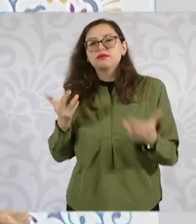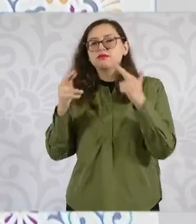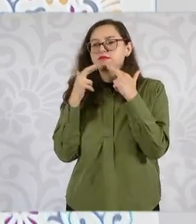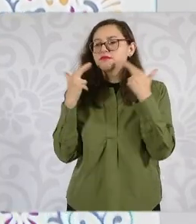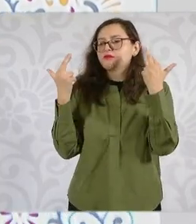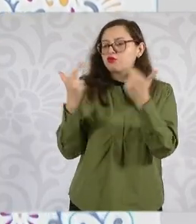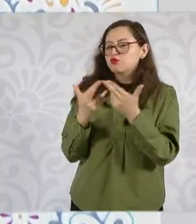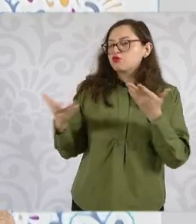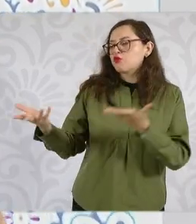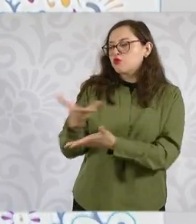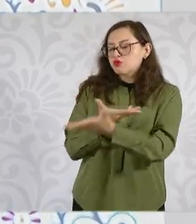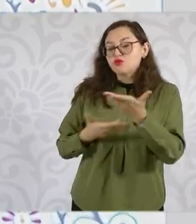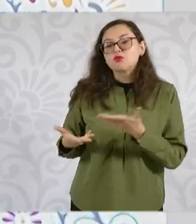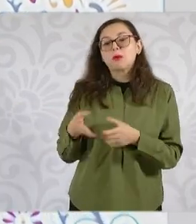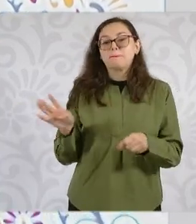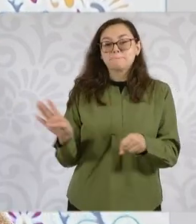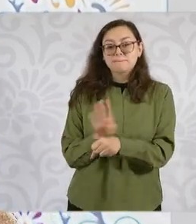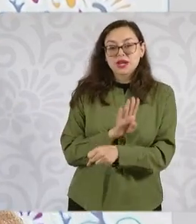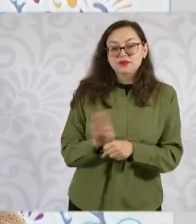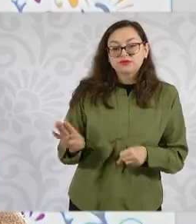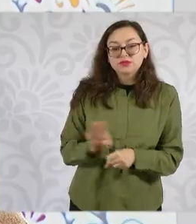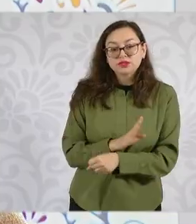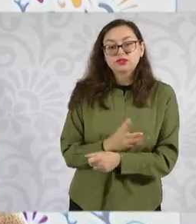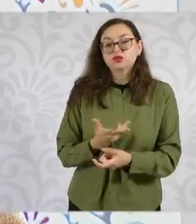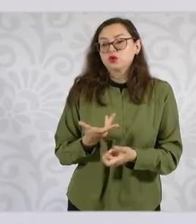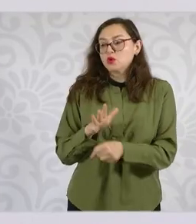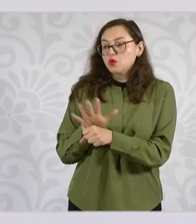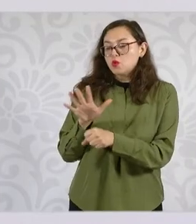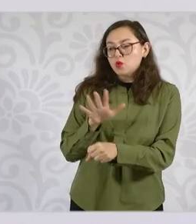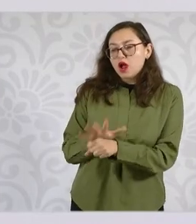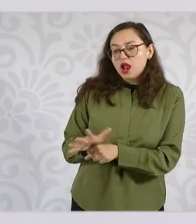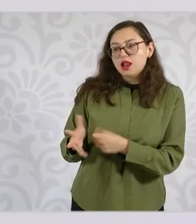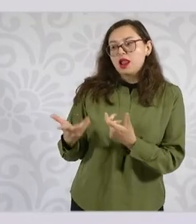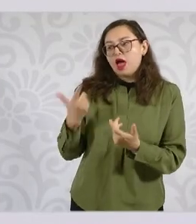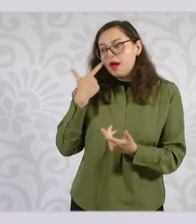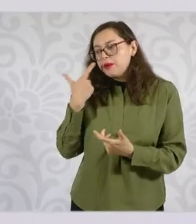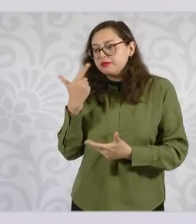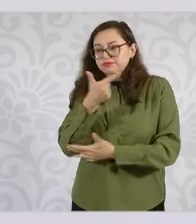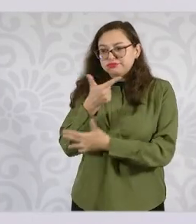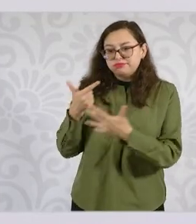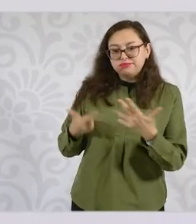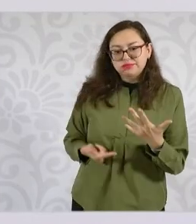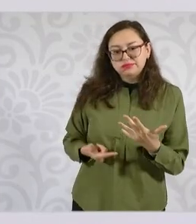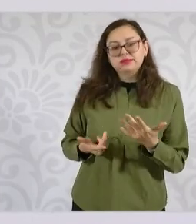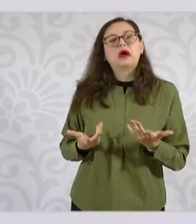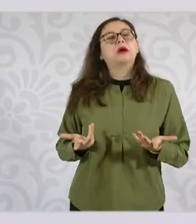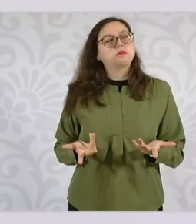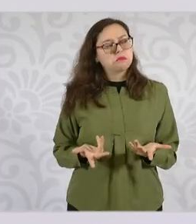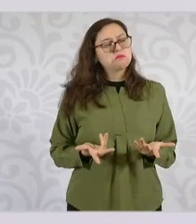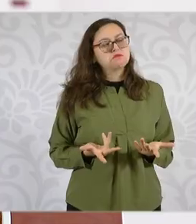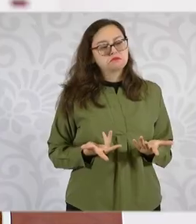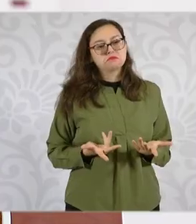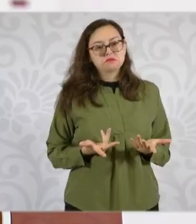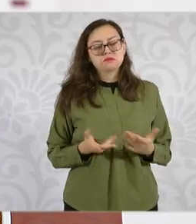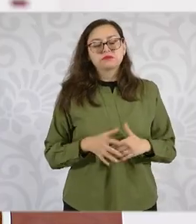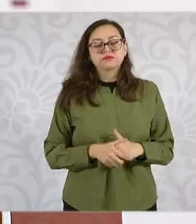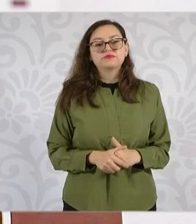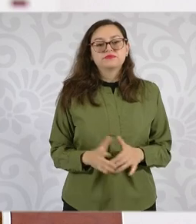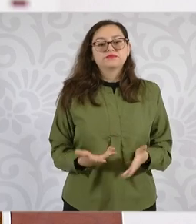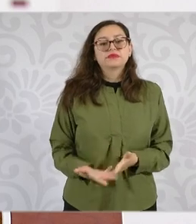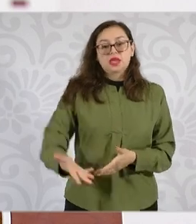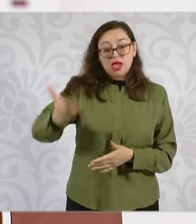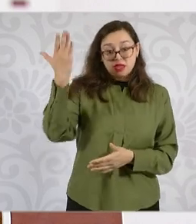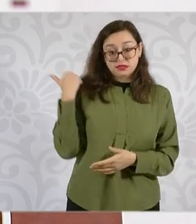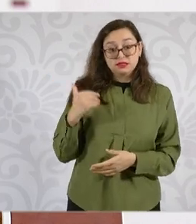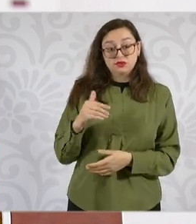los beneficios, los incentivos que se van a generar para la inversión en México. Yo lo dije el primero de octubre,